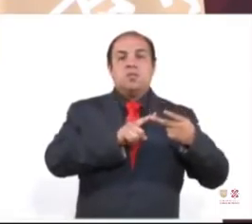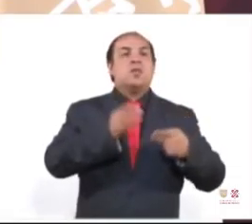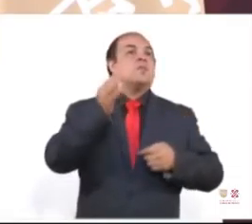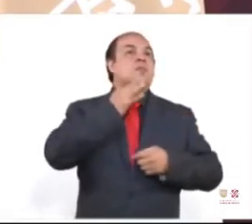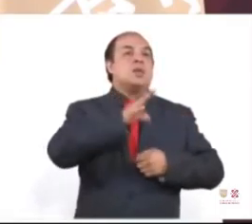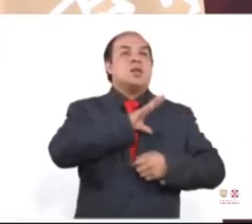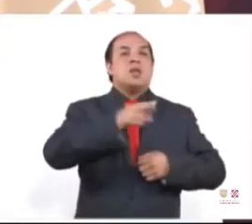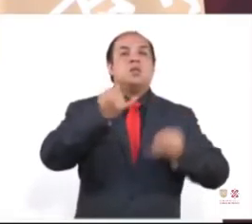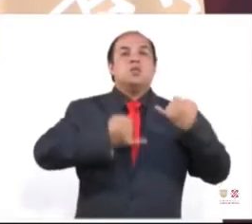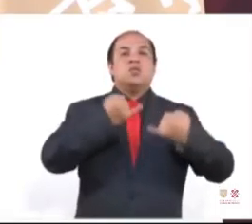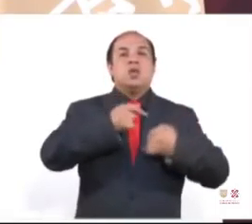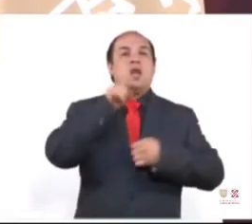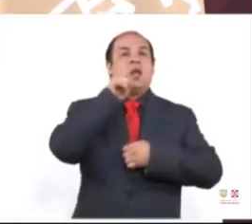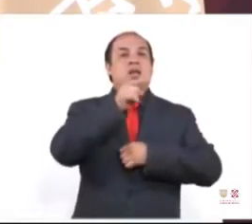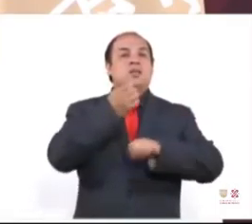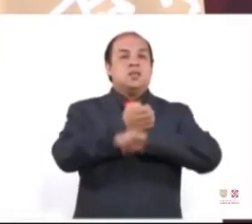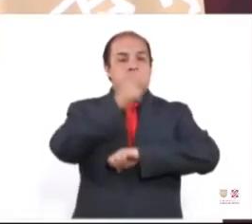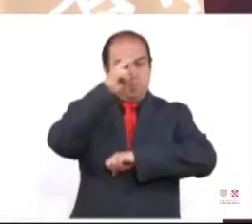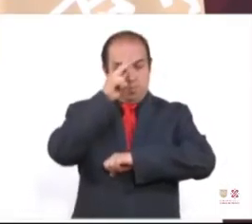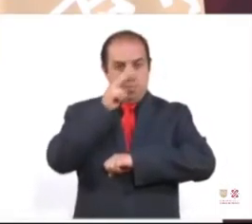de Justicia de Morelos.